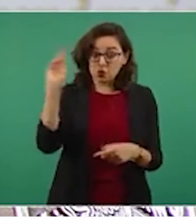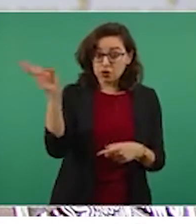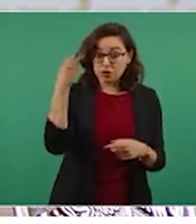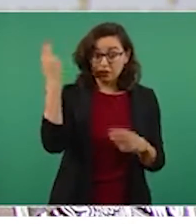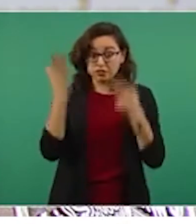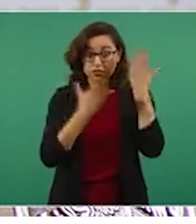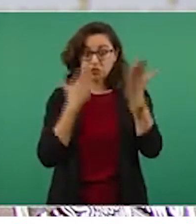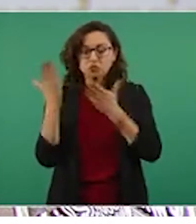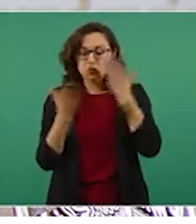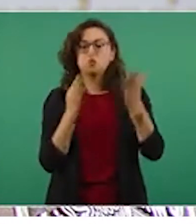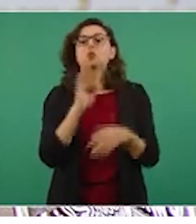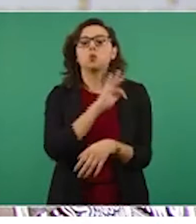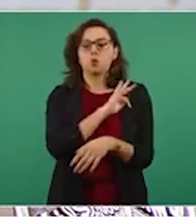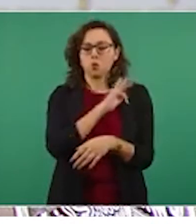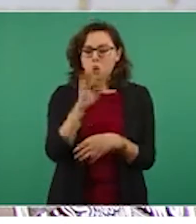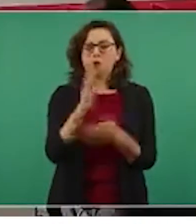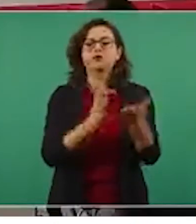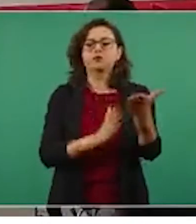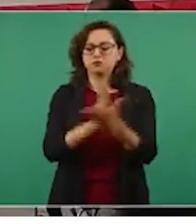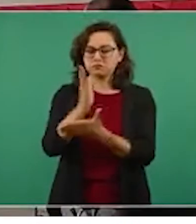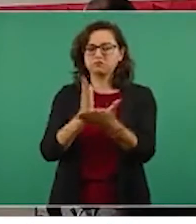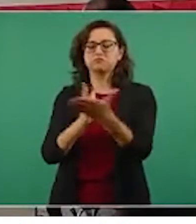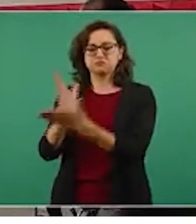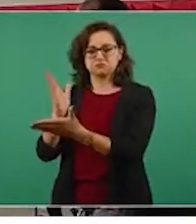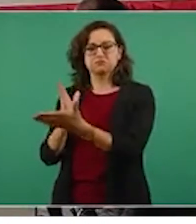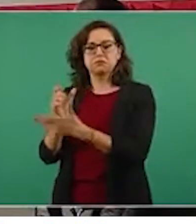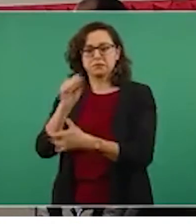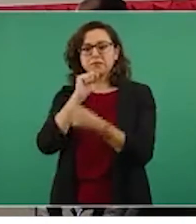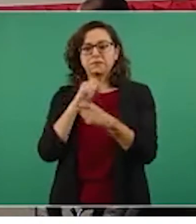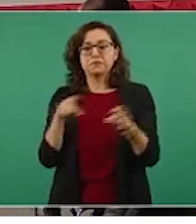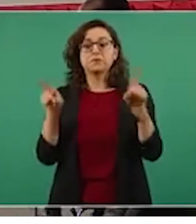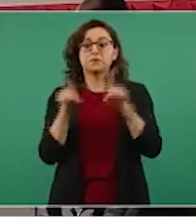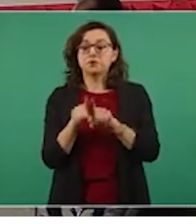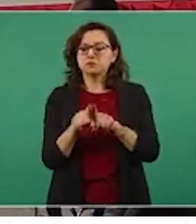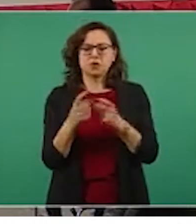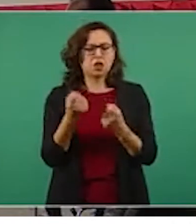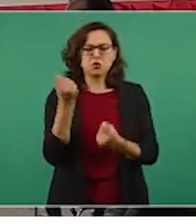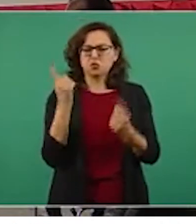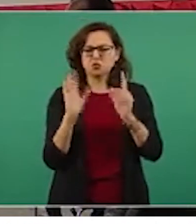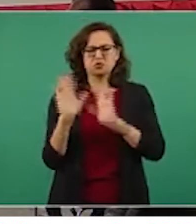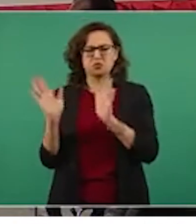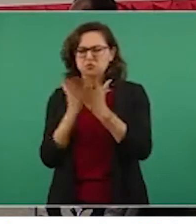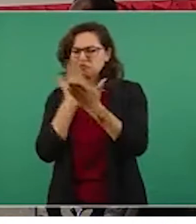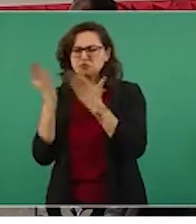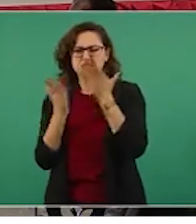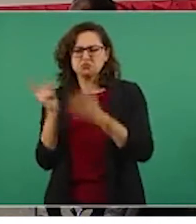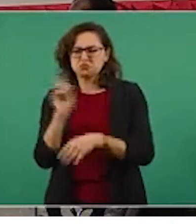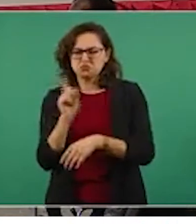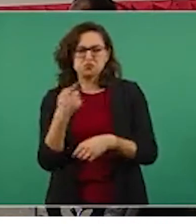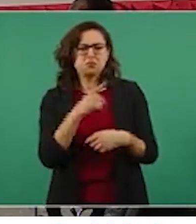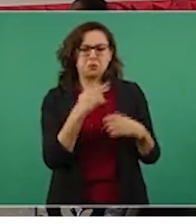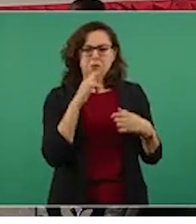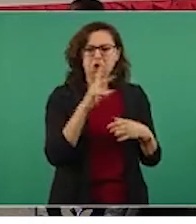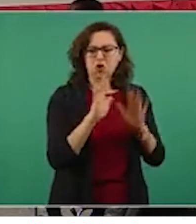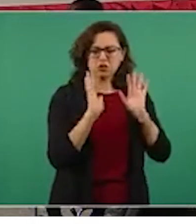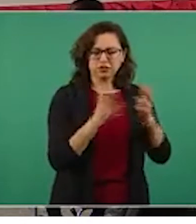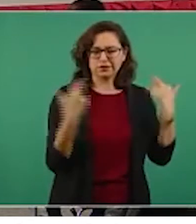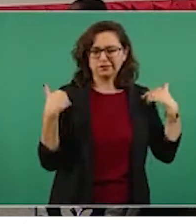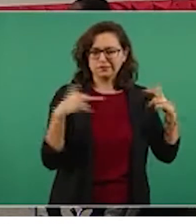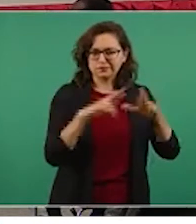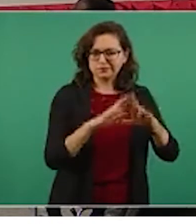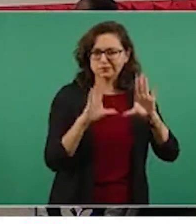de aquellos que así lo deseen, aspirar a la docencia en el propio sistema educativo nacional, becas